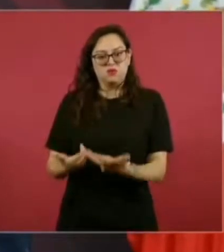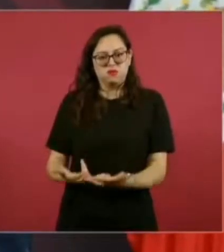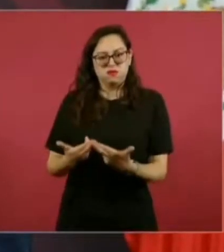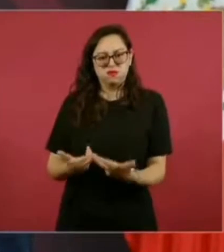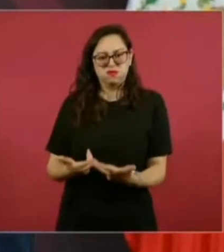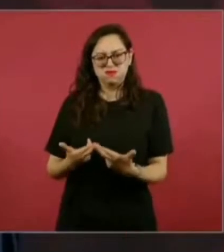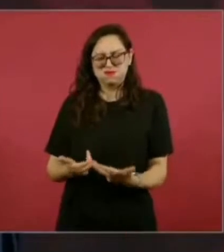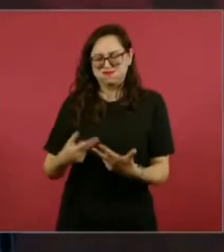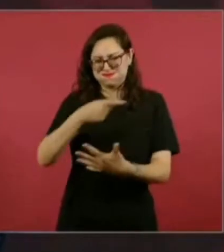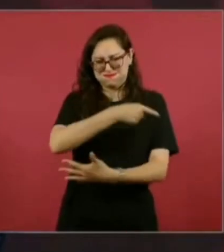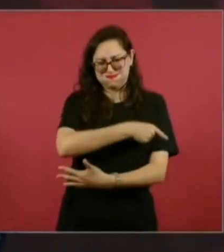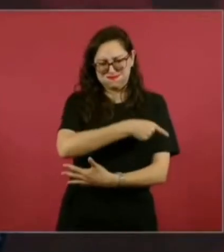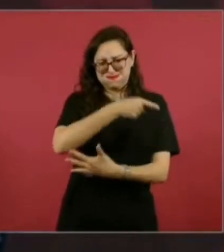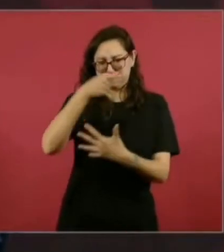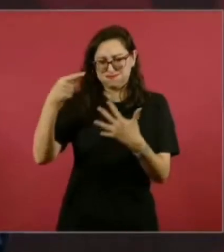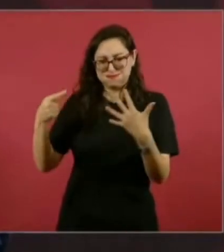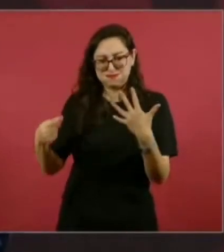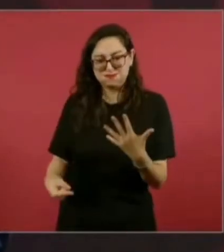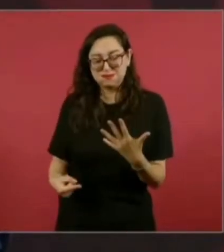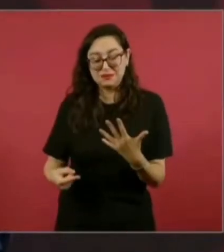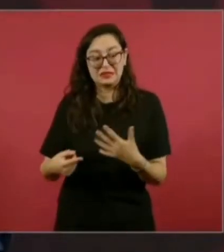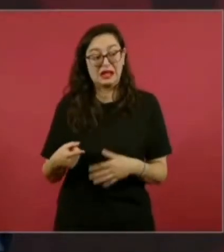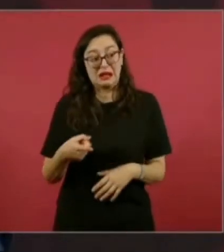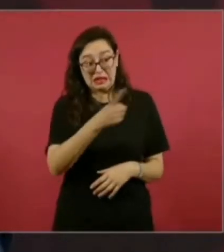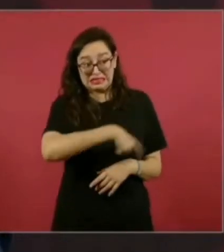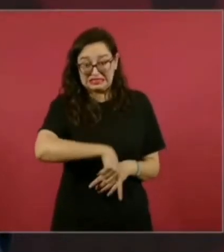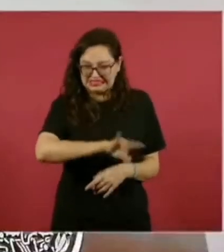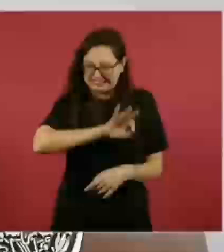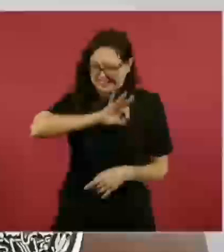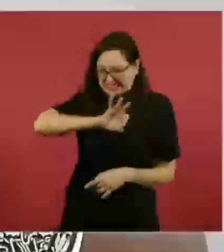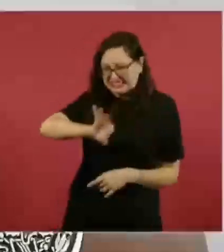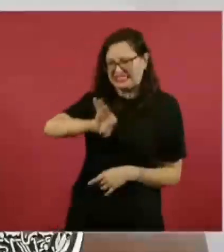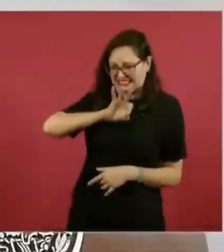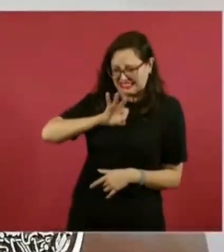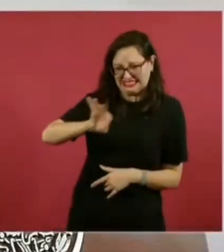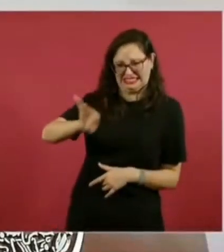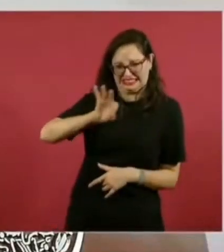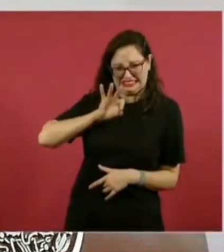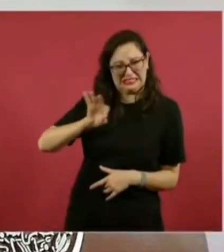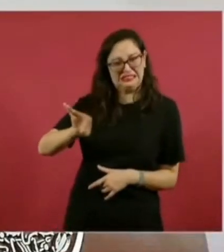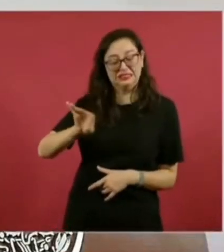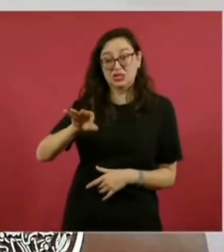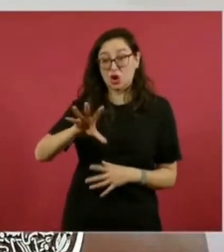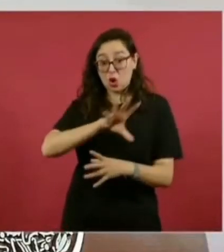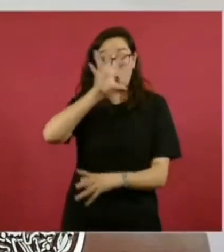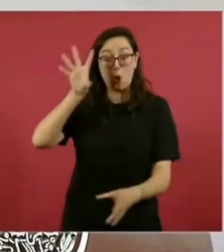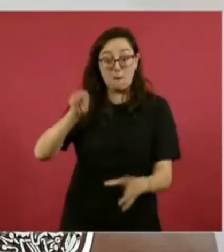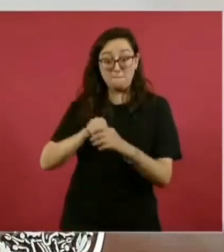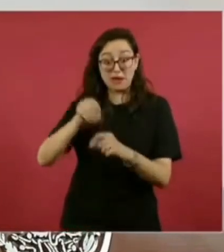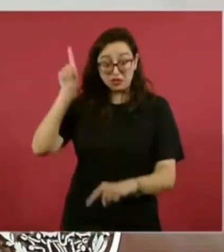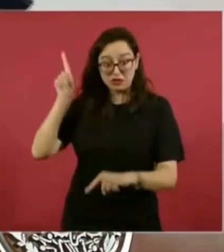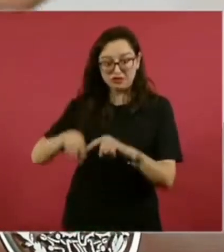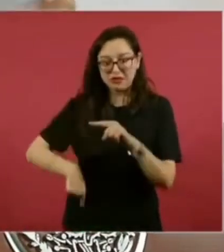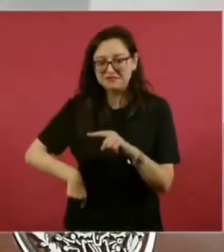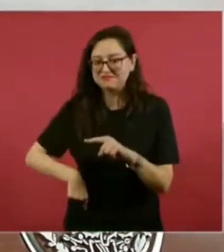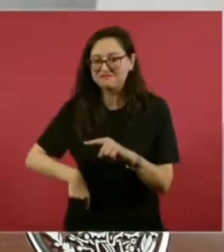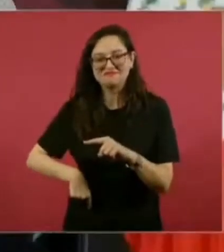que no pudieron, no pudieron eclipsar